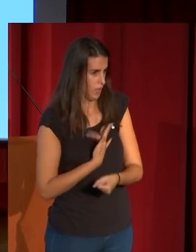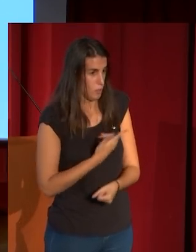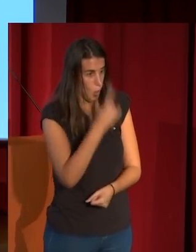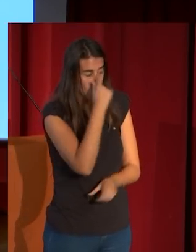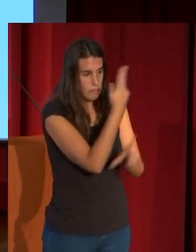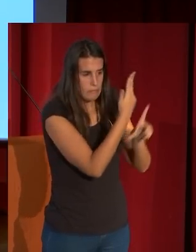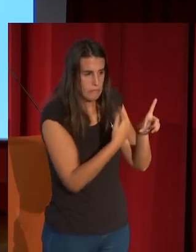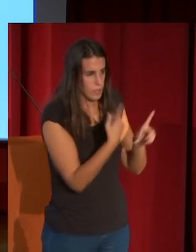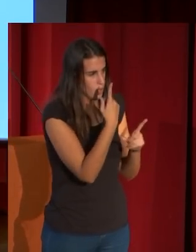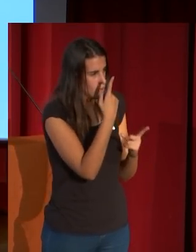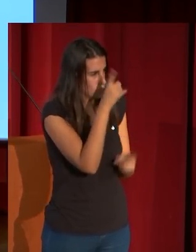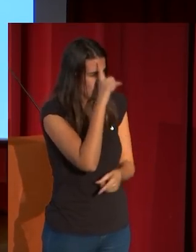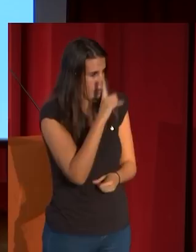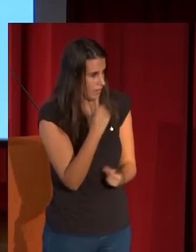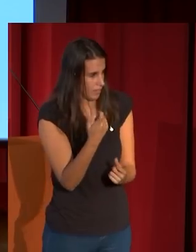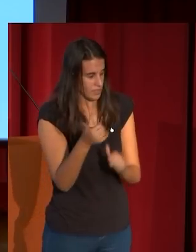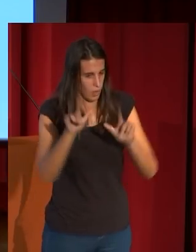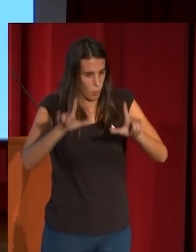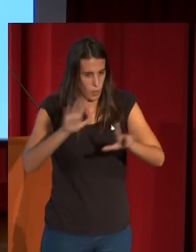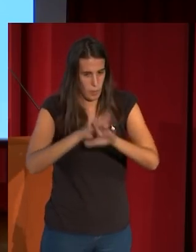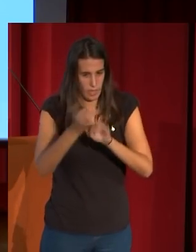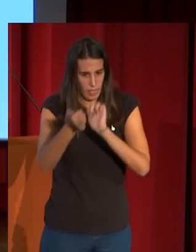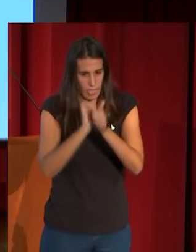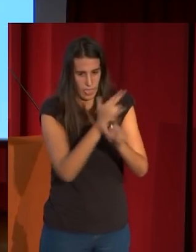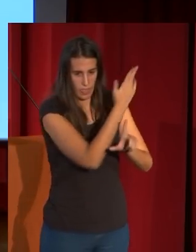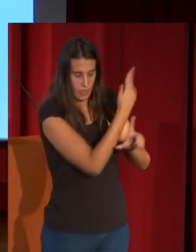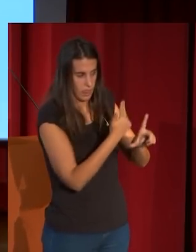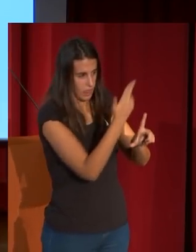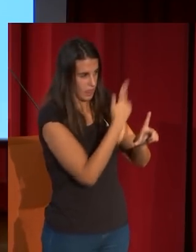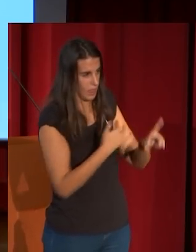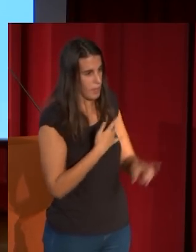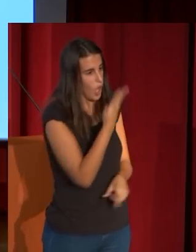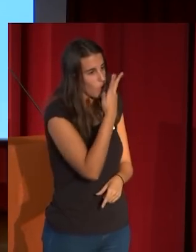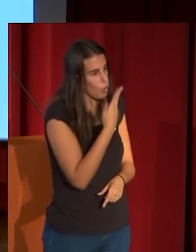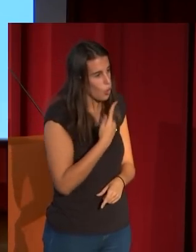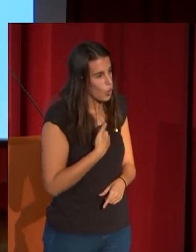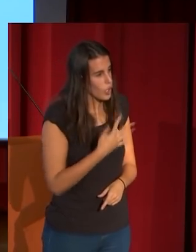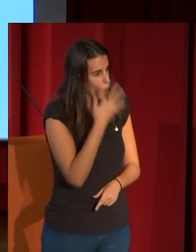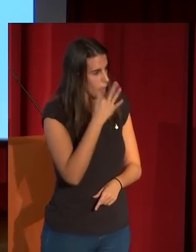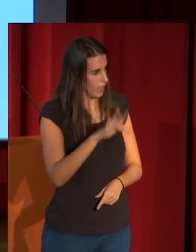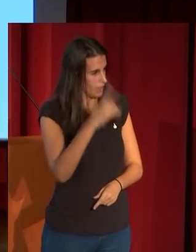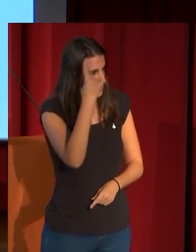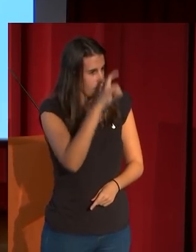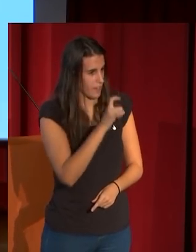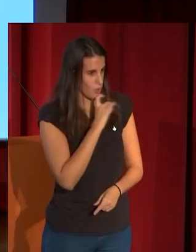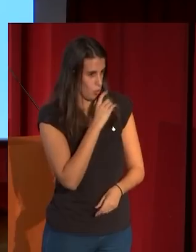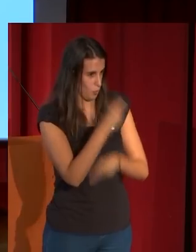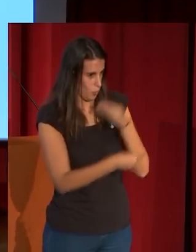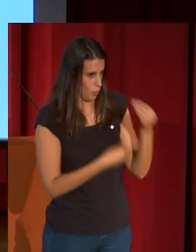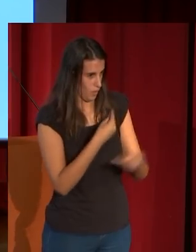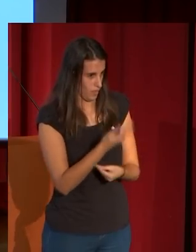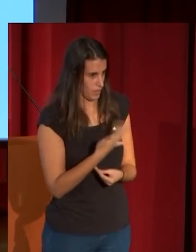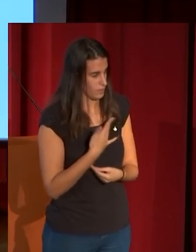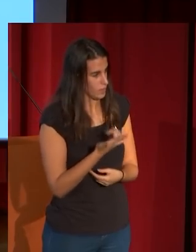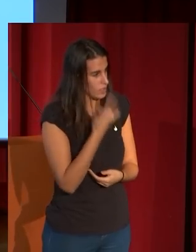visible, para tener a la vista ese colorido que tiene Velázquez y que él ha captado en la copia como una